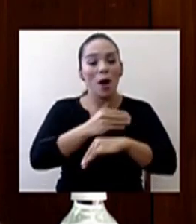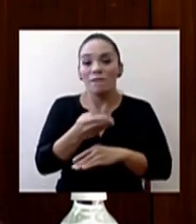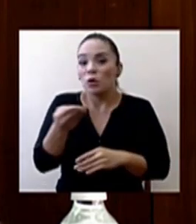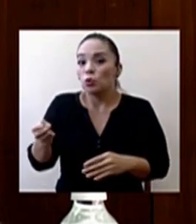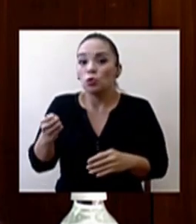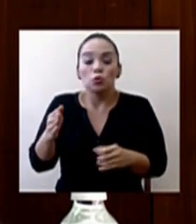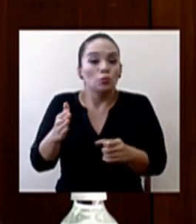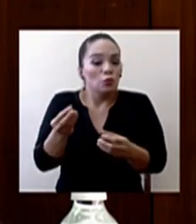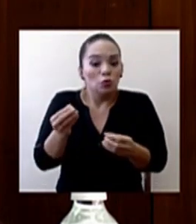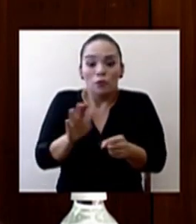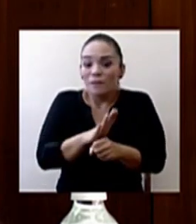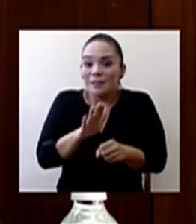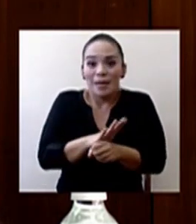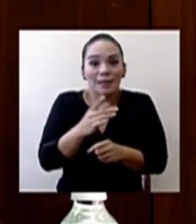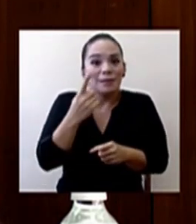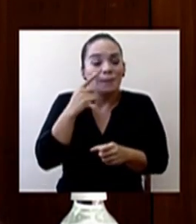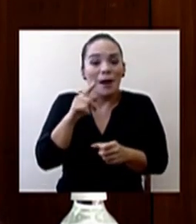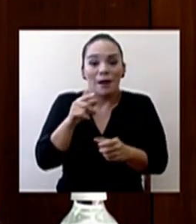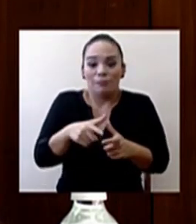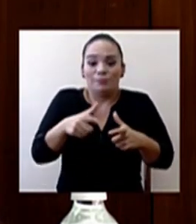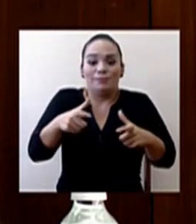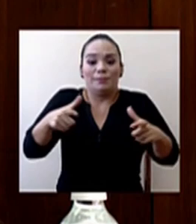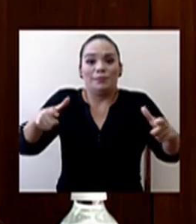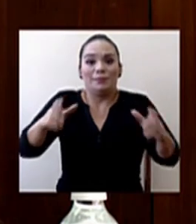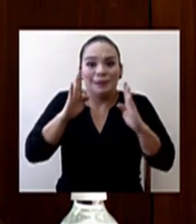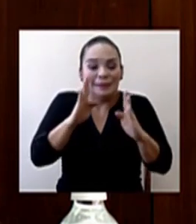esta ola creciente se vuelve exponencial.